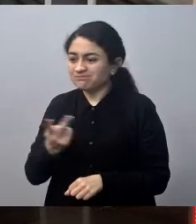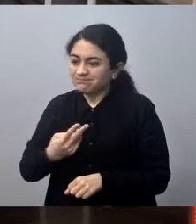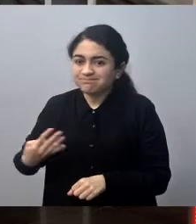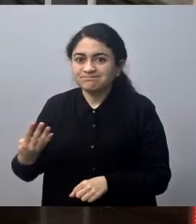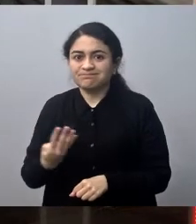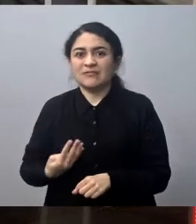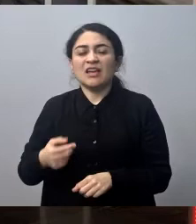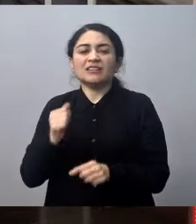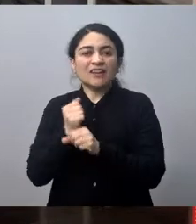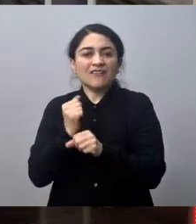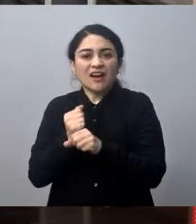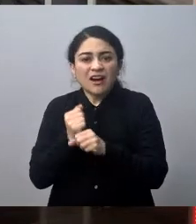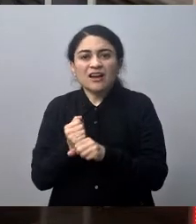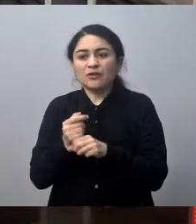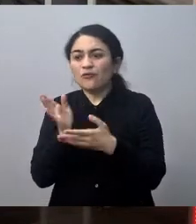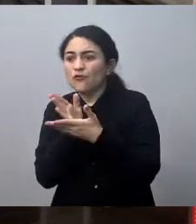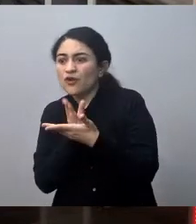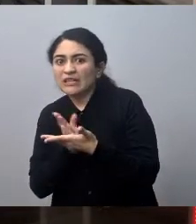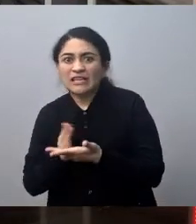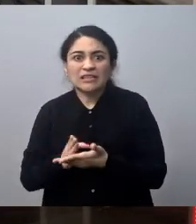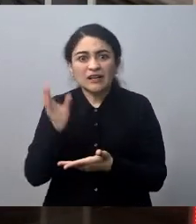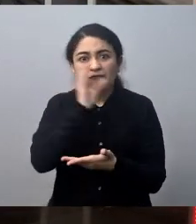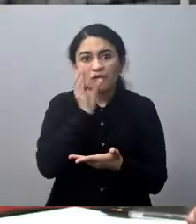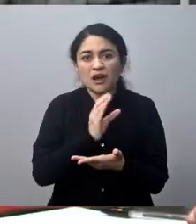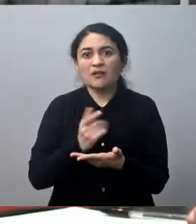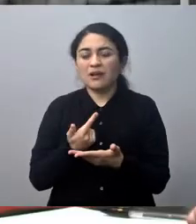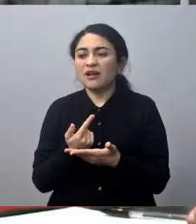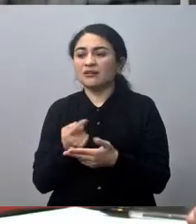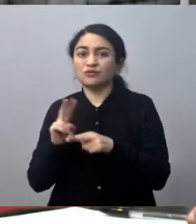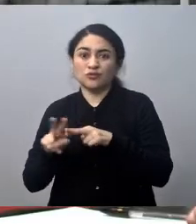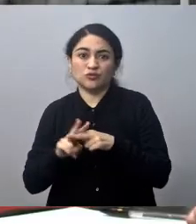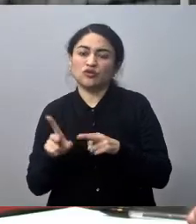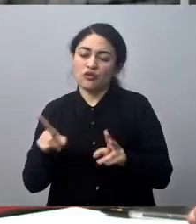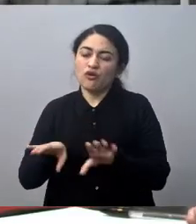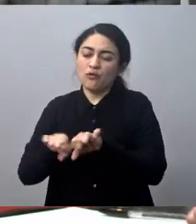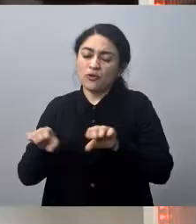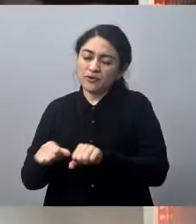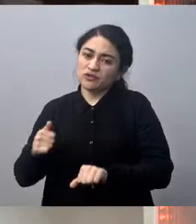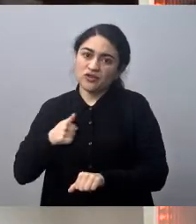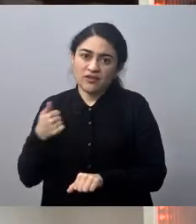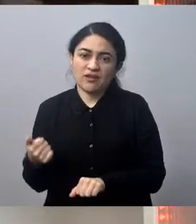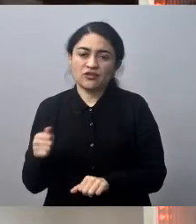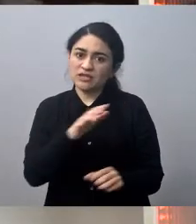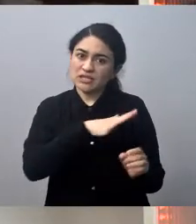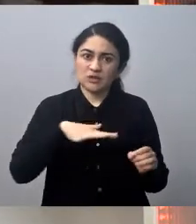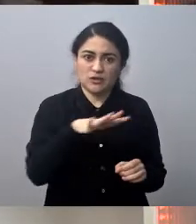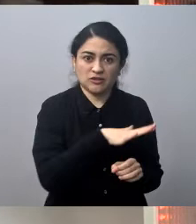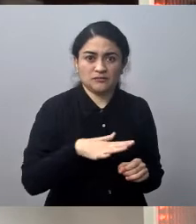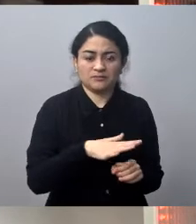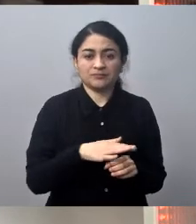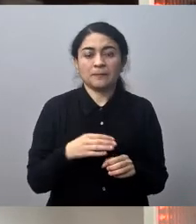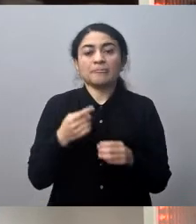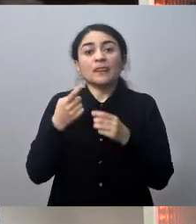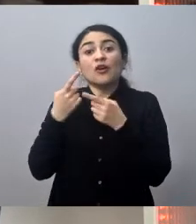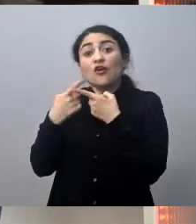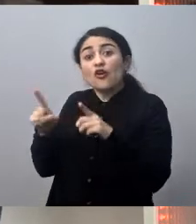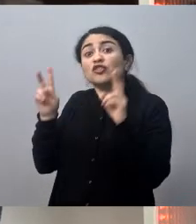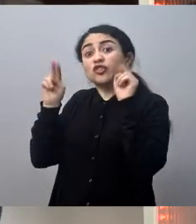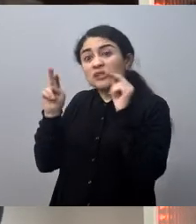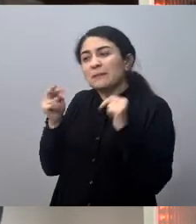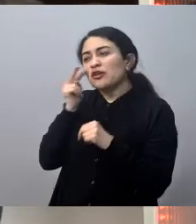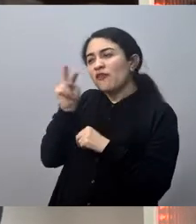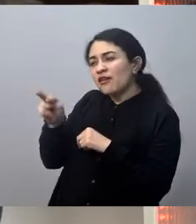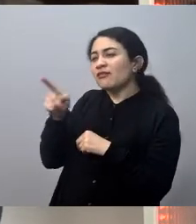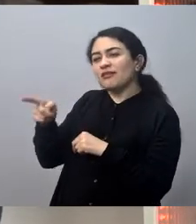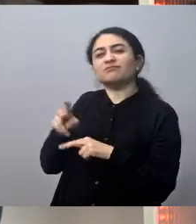de revertir esa situación. Yo estoy comprometido en eso, siendo solidario con lo que está sucediendo. Alcalde, hablemos de otro tema, porque me da la impresión que queda un poco más